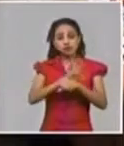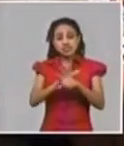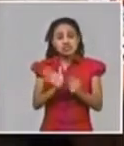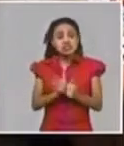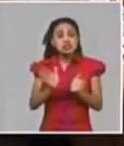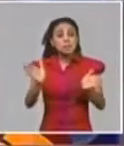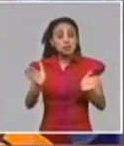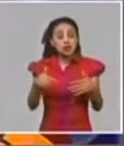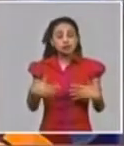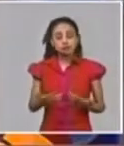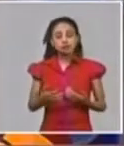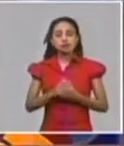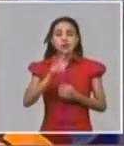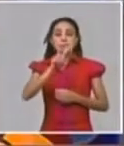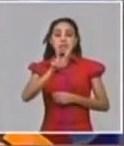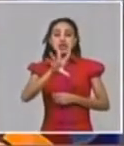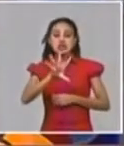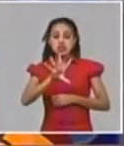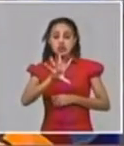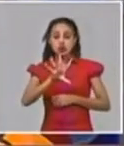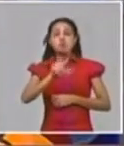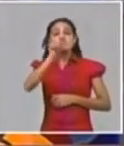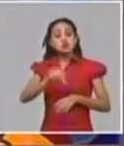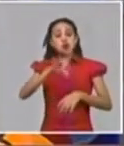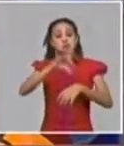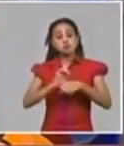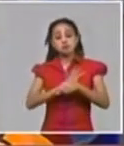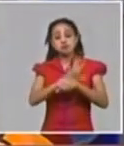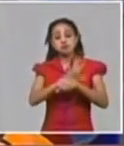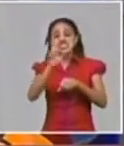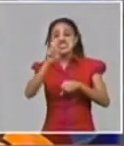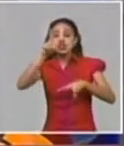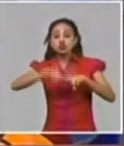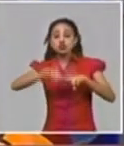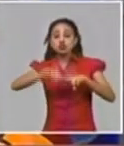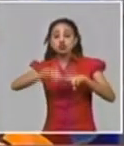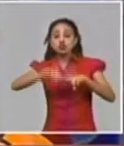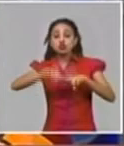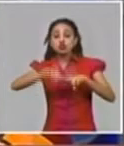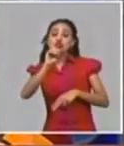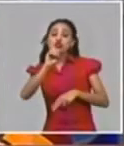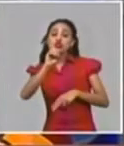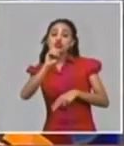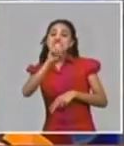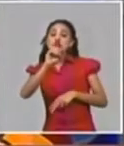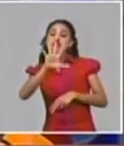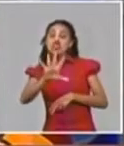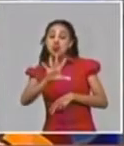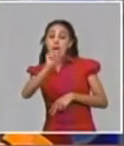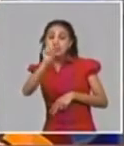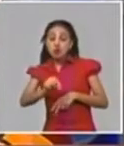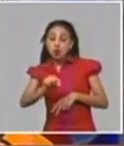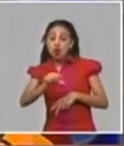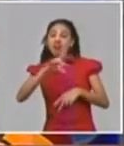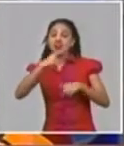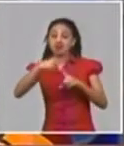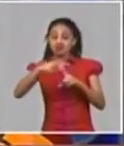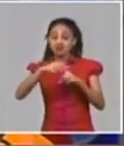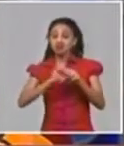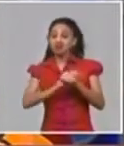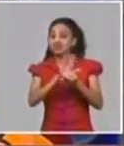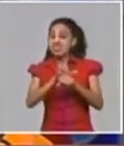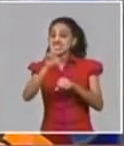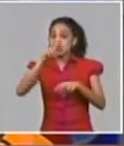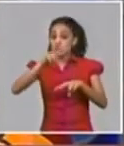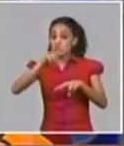ha tenido 25 casos Centro Habana ha tenido 105 casos confirmados y sabemos también las